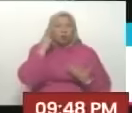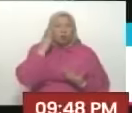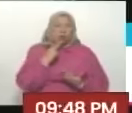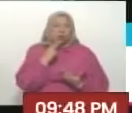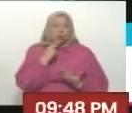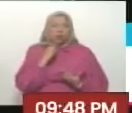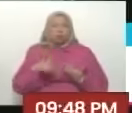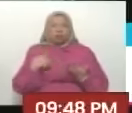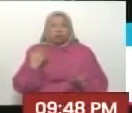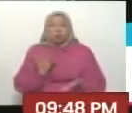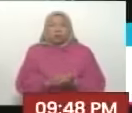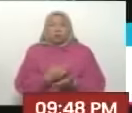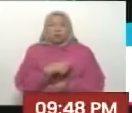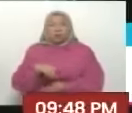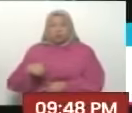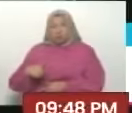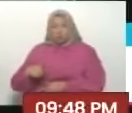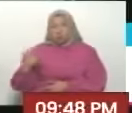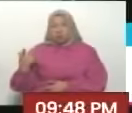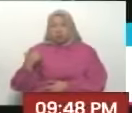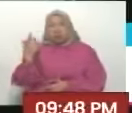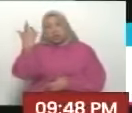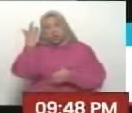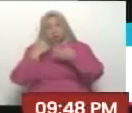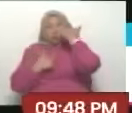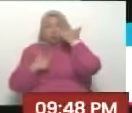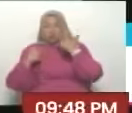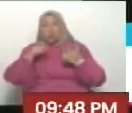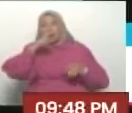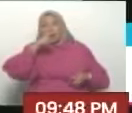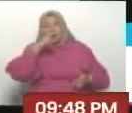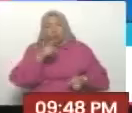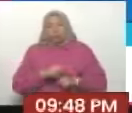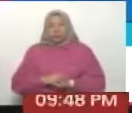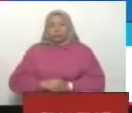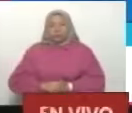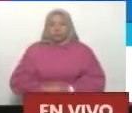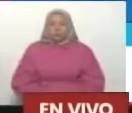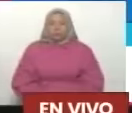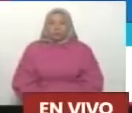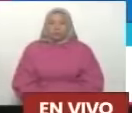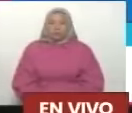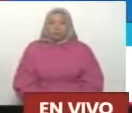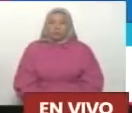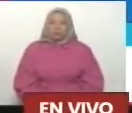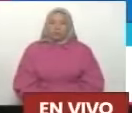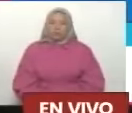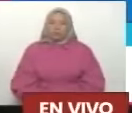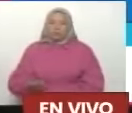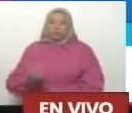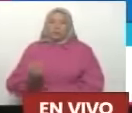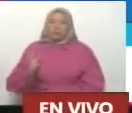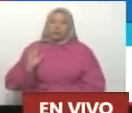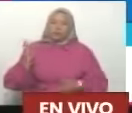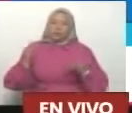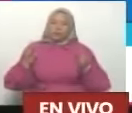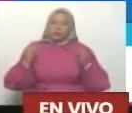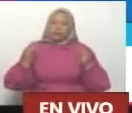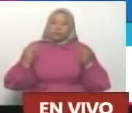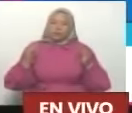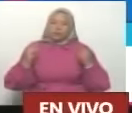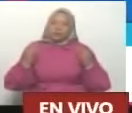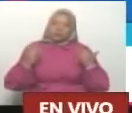y con el proyecto de Hugo Chávez y de Nicolás Maduro. Bueno, el alboroto creativo, ¿verdad?